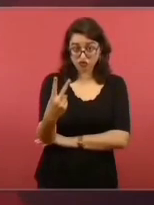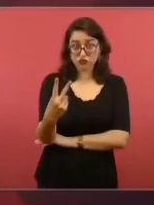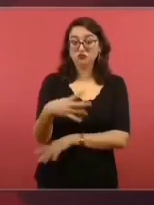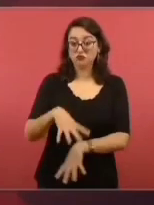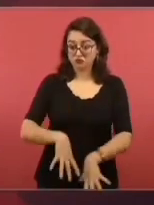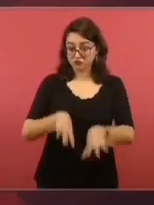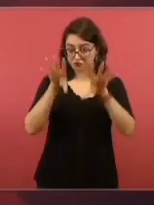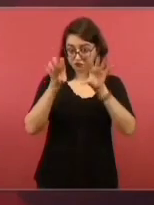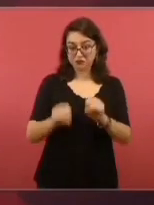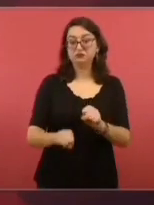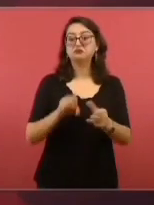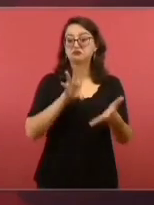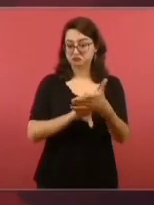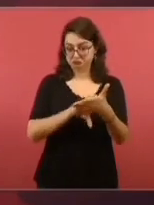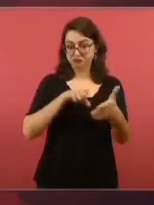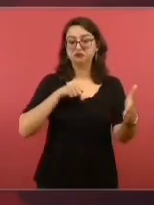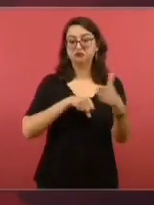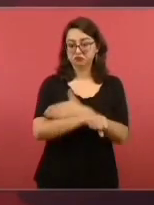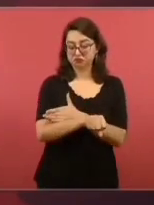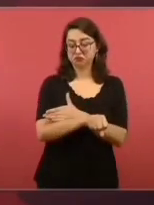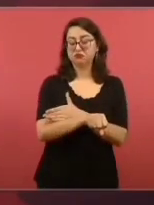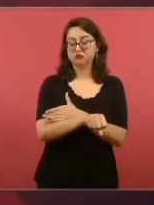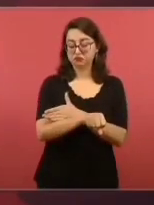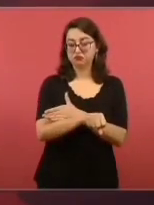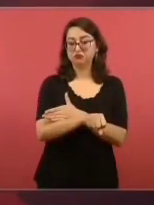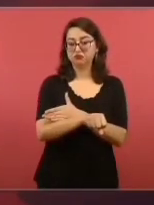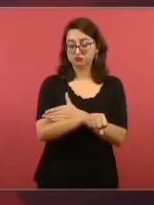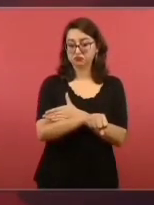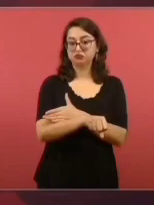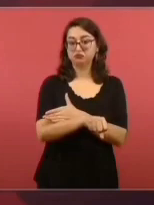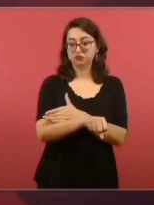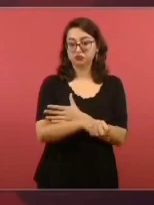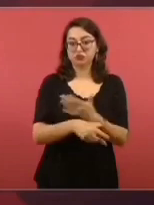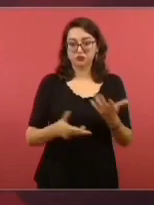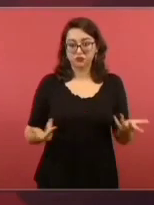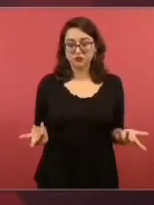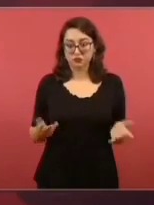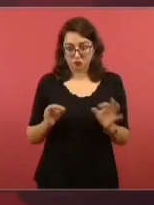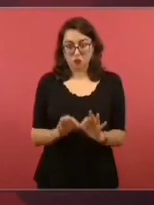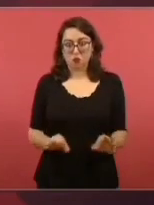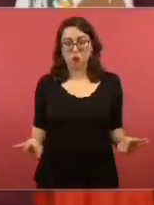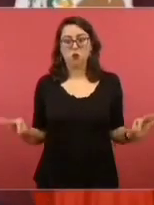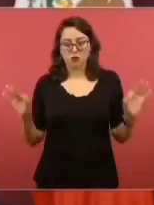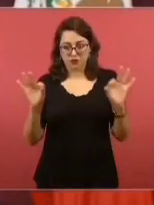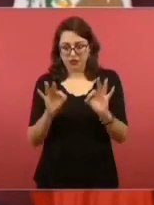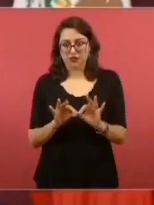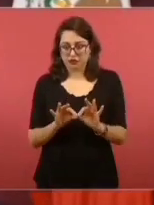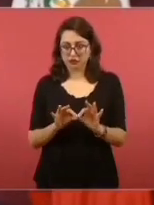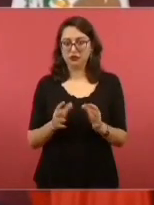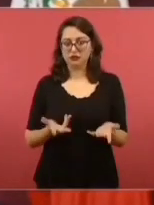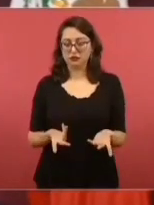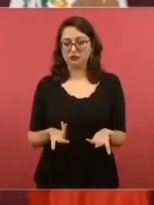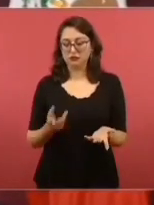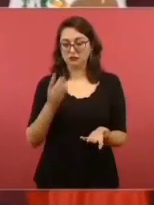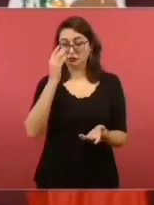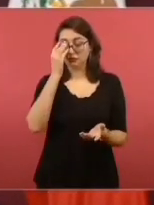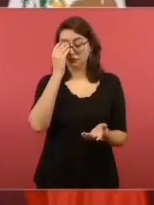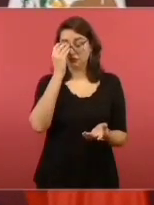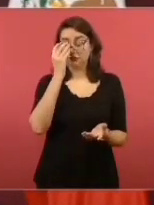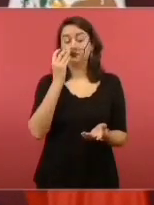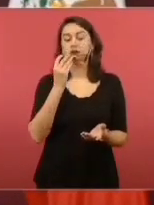debe saberse, porque